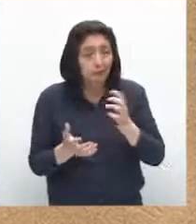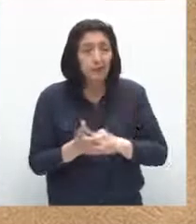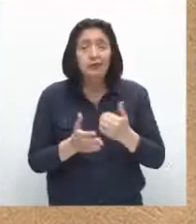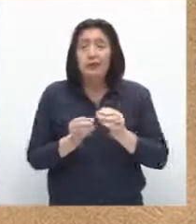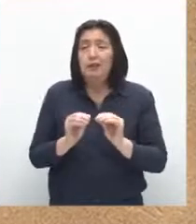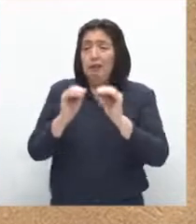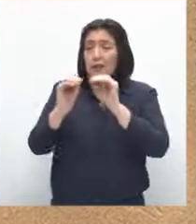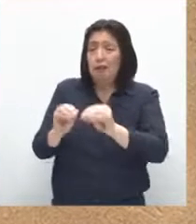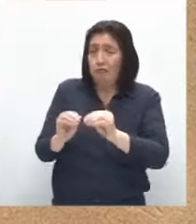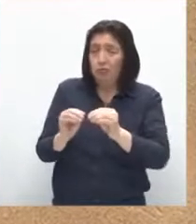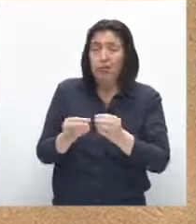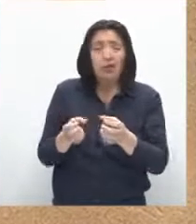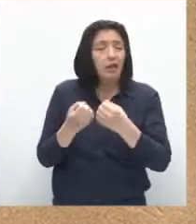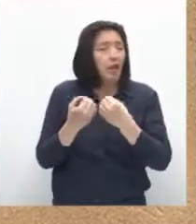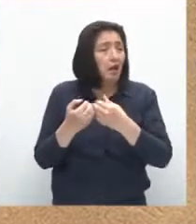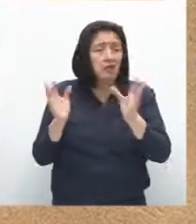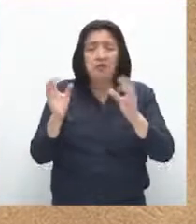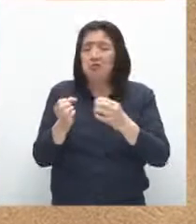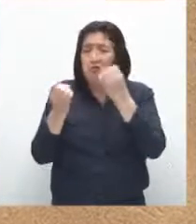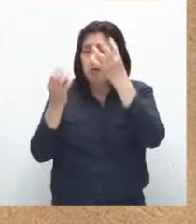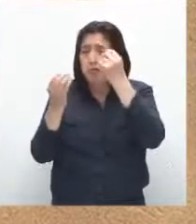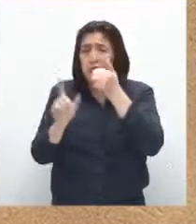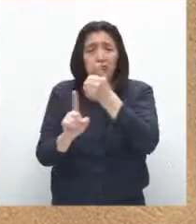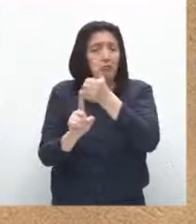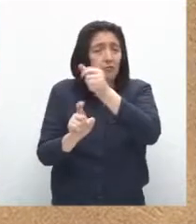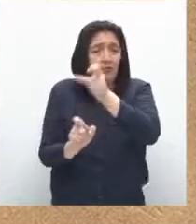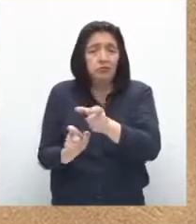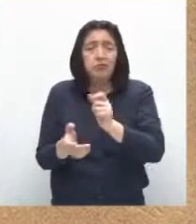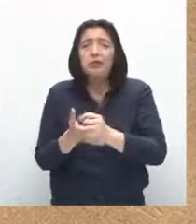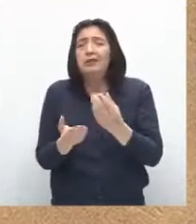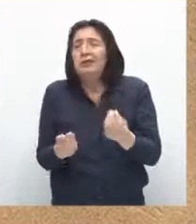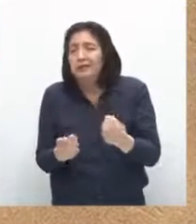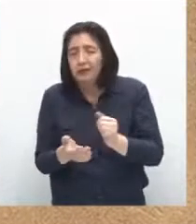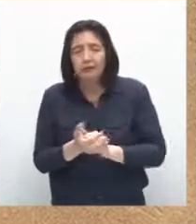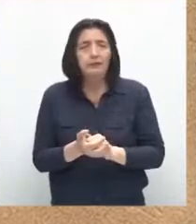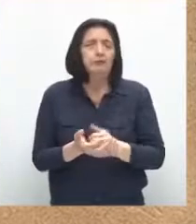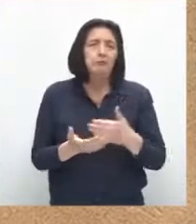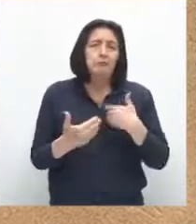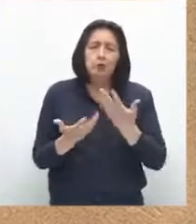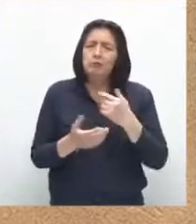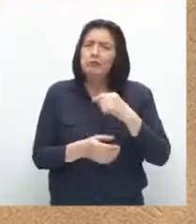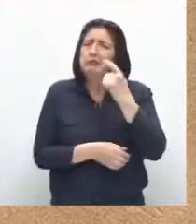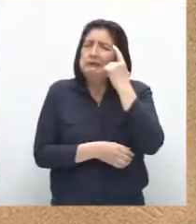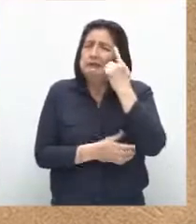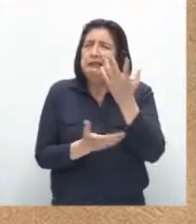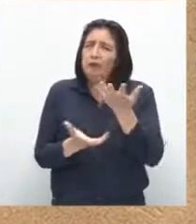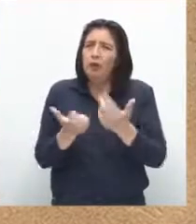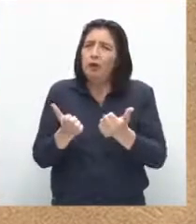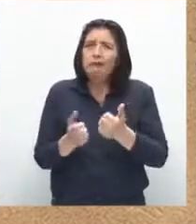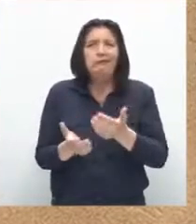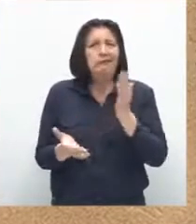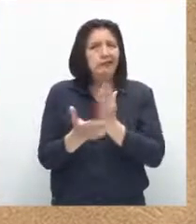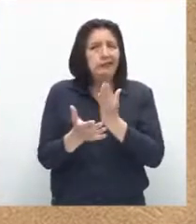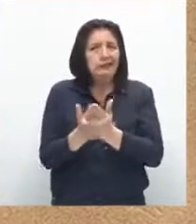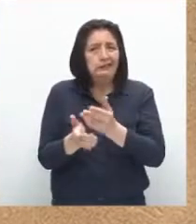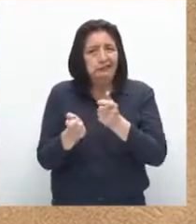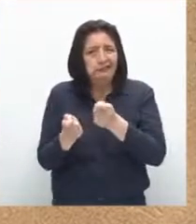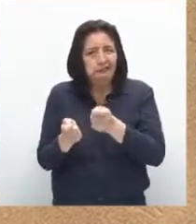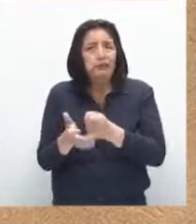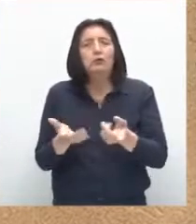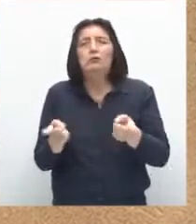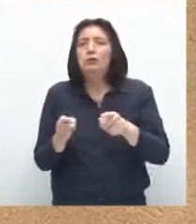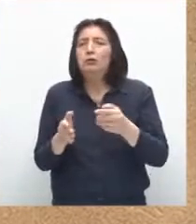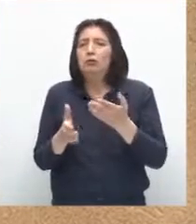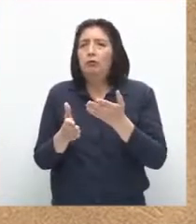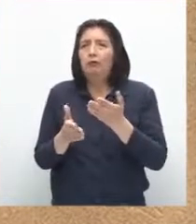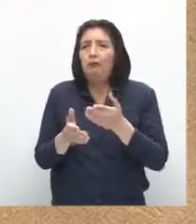nuestros datos personales podemos considerar el acoso netamente al compartir la dirección de nuestro centro